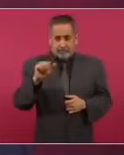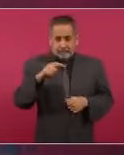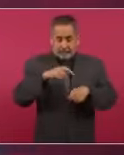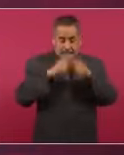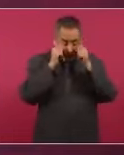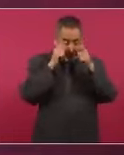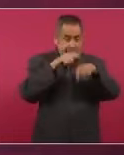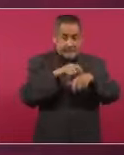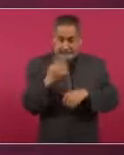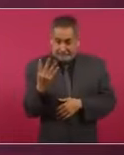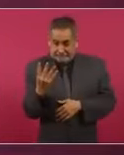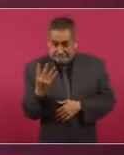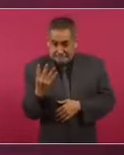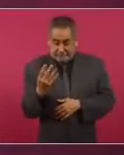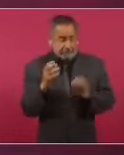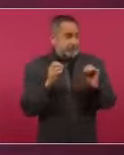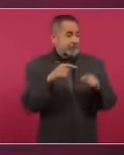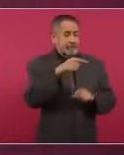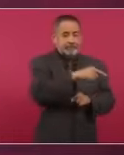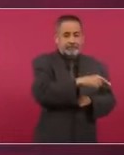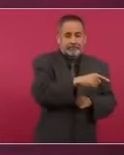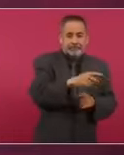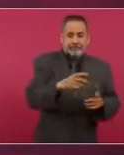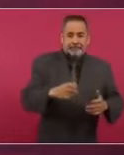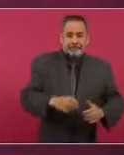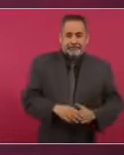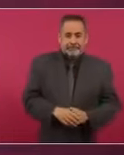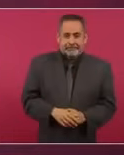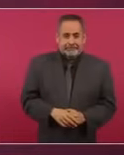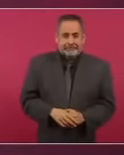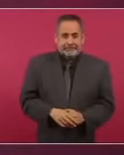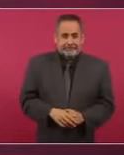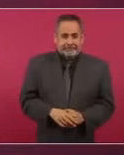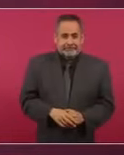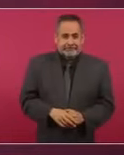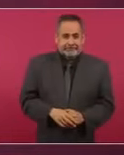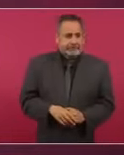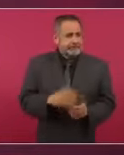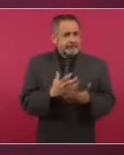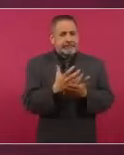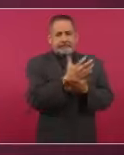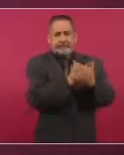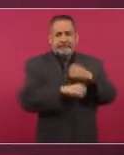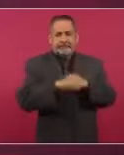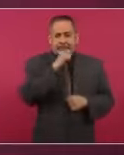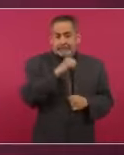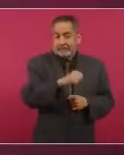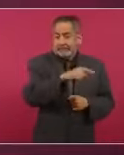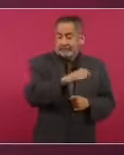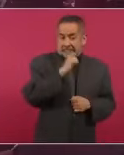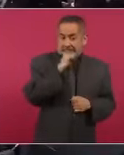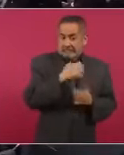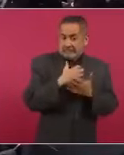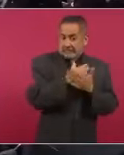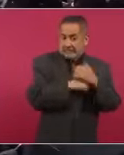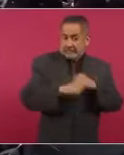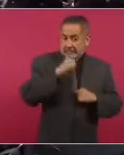o el que gana más de todos es el…